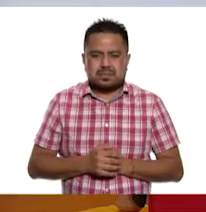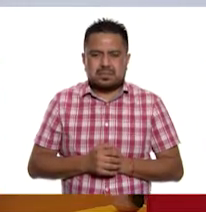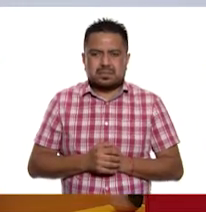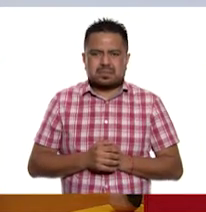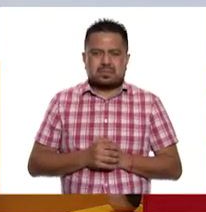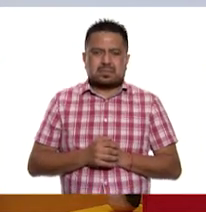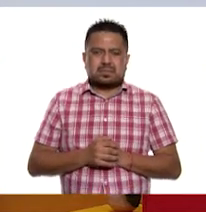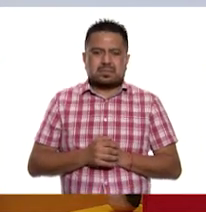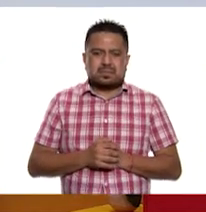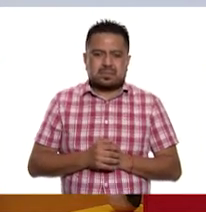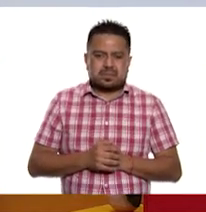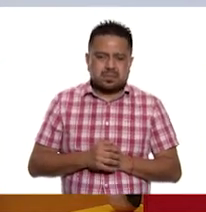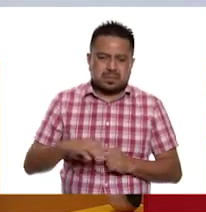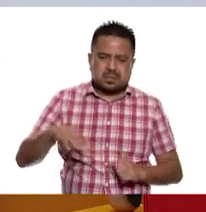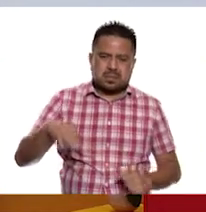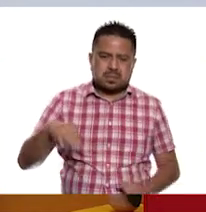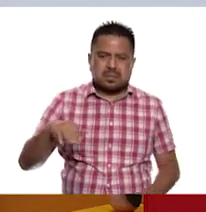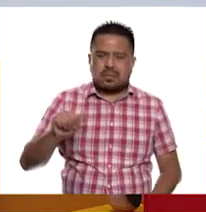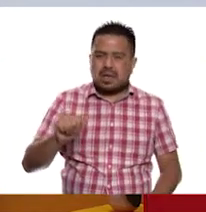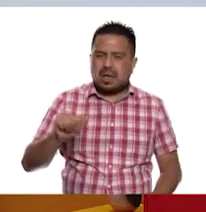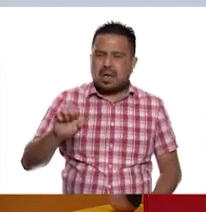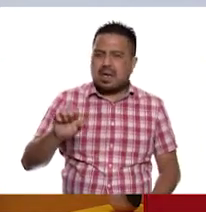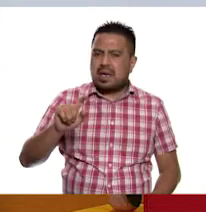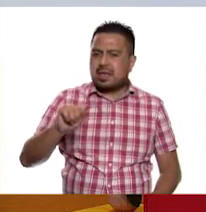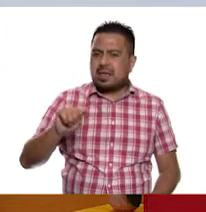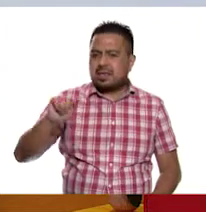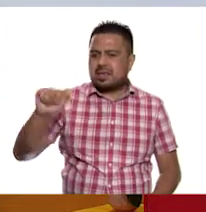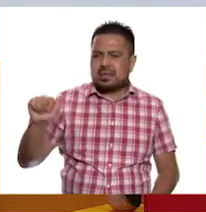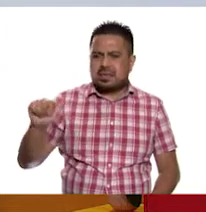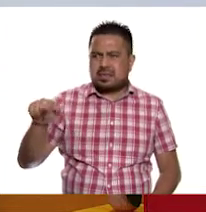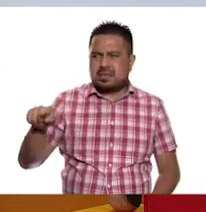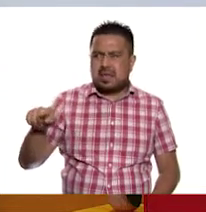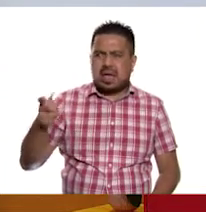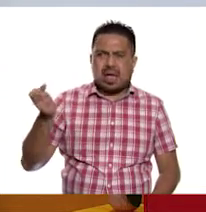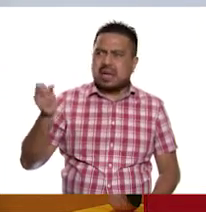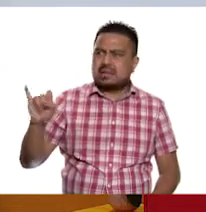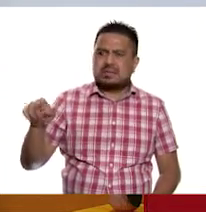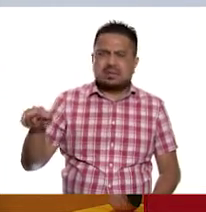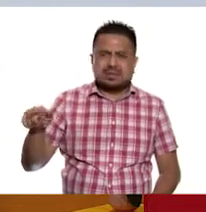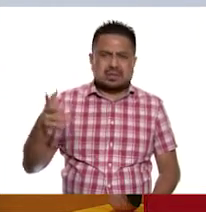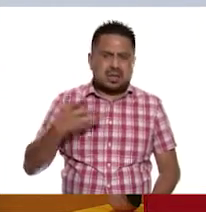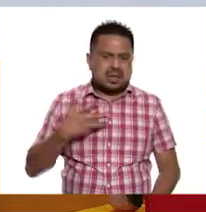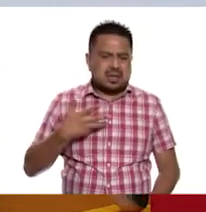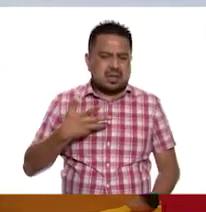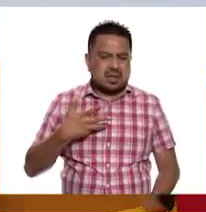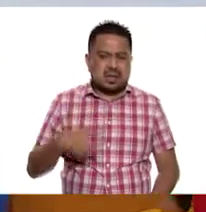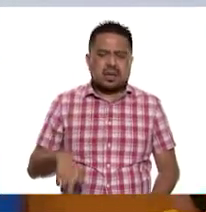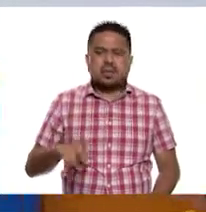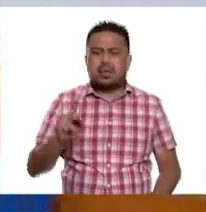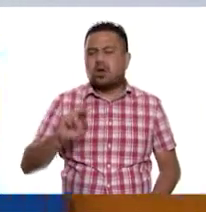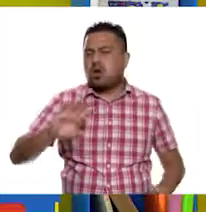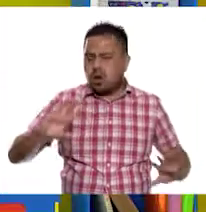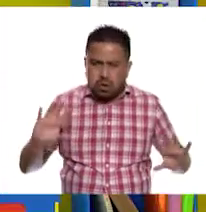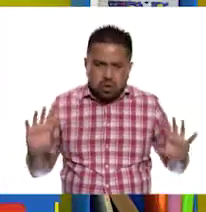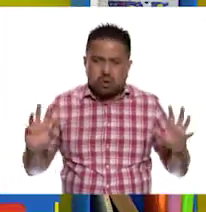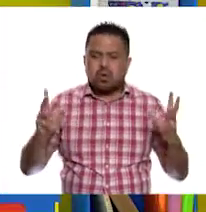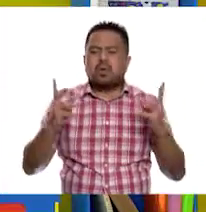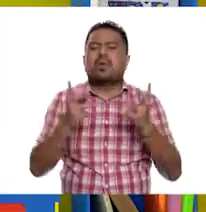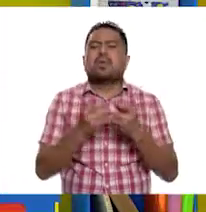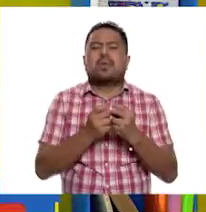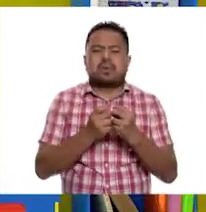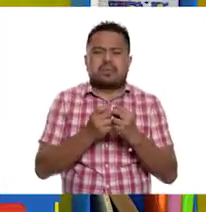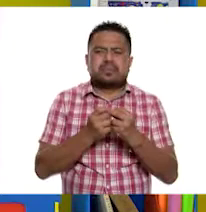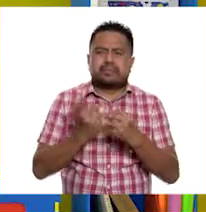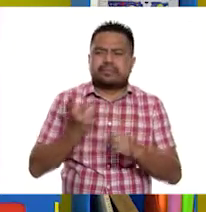Maes. Maeta. Maeta. Exacto. Así lo tiene Michelle. Pero entre todas y todos, vamos